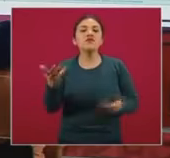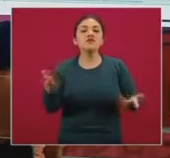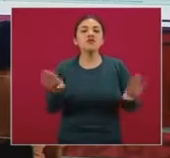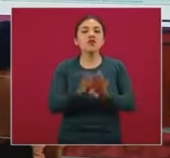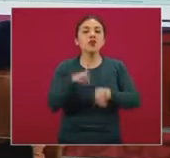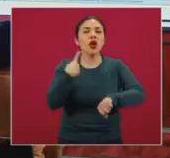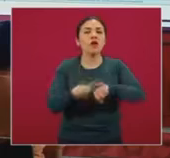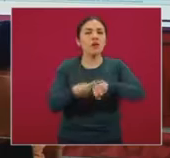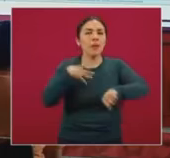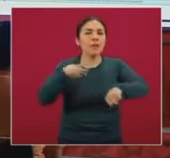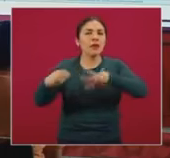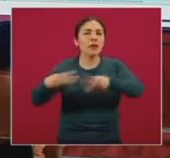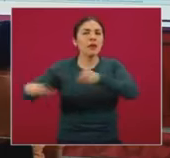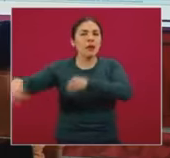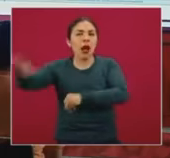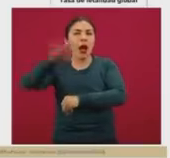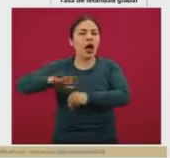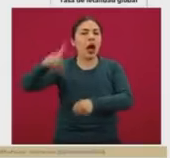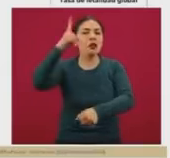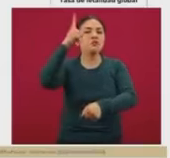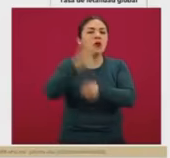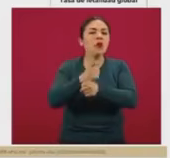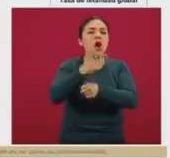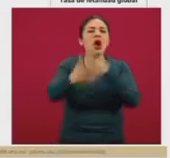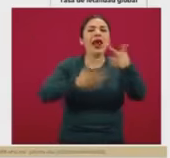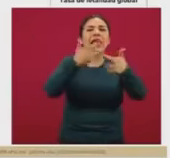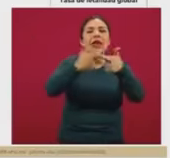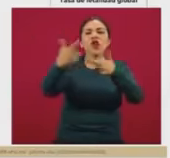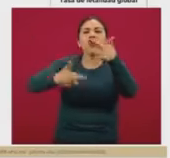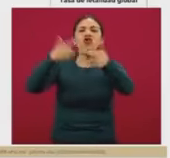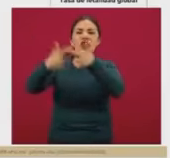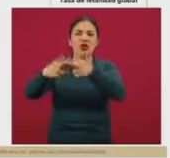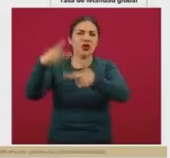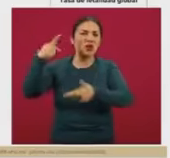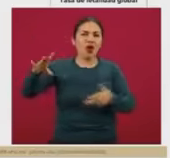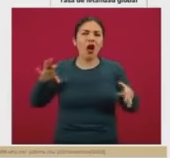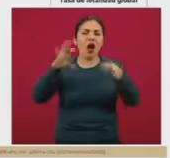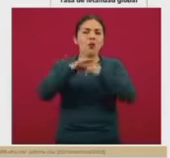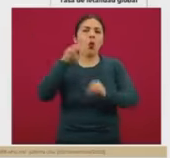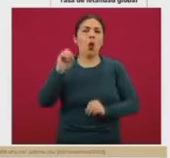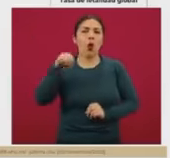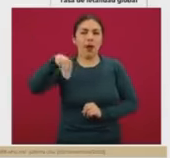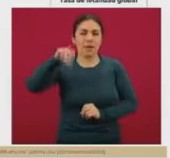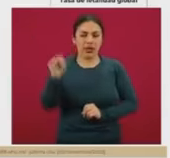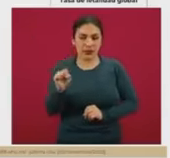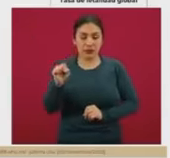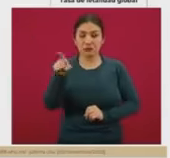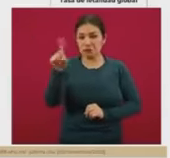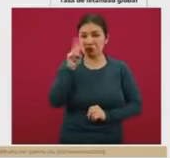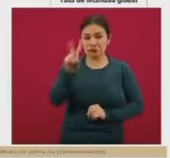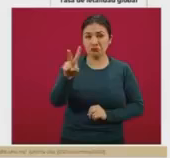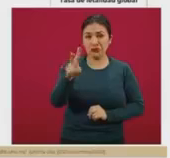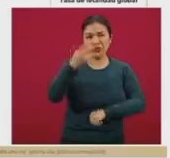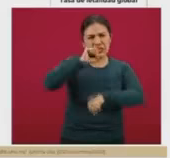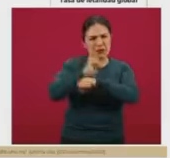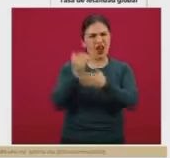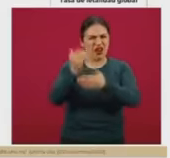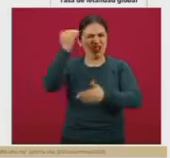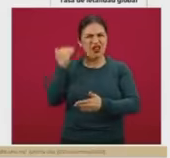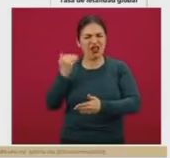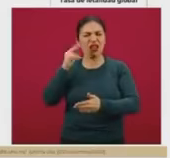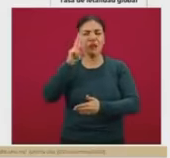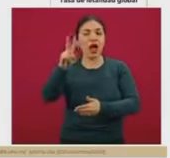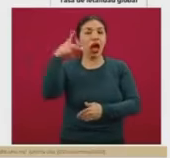epidémico que están teniendo las principales o las regiones de la Organización Mundial de la Salud. Ya veíamos también la semana pasada